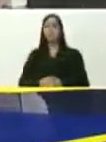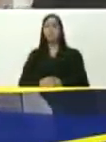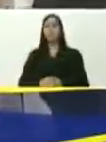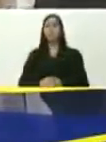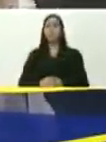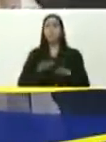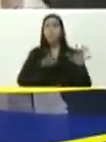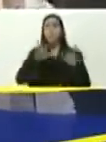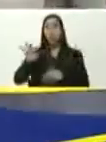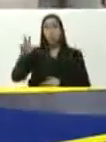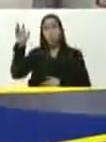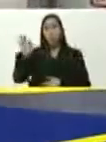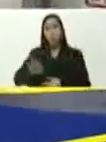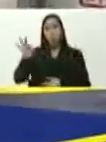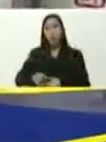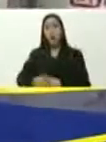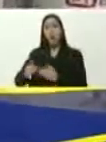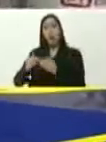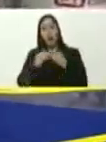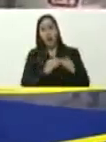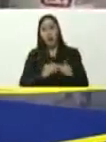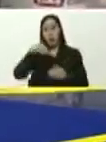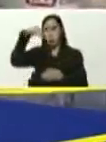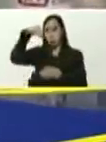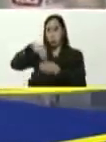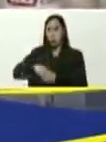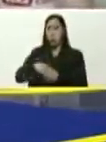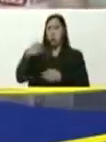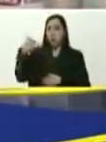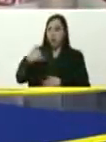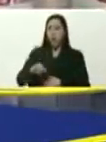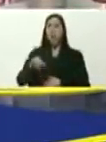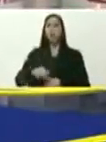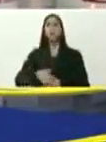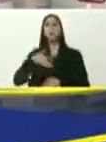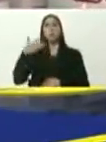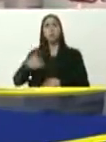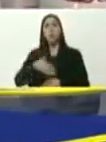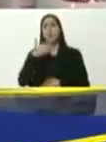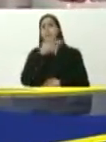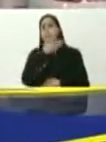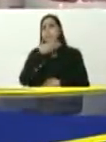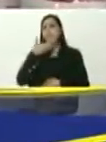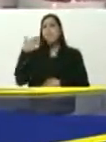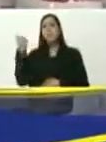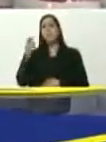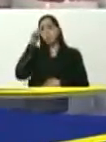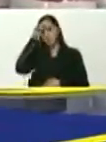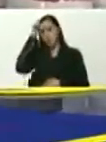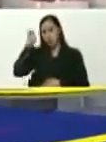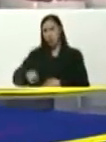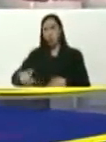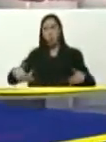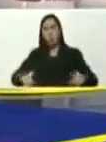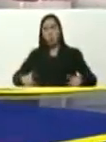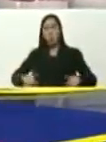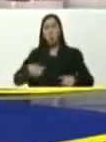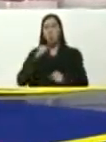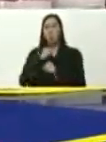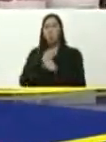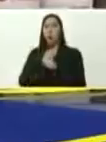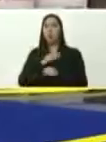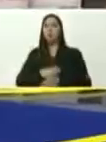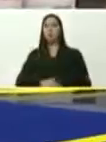98% de las casas, que entré, hay un sentimiento, de mejoría, un reconocimiento, al esfuerzo, que se ha hecho,